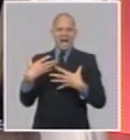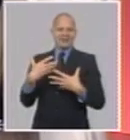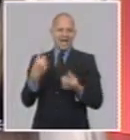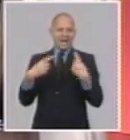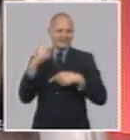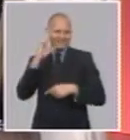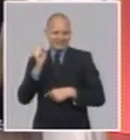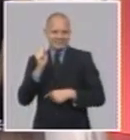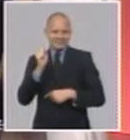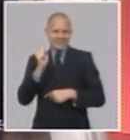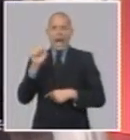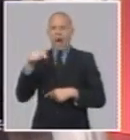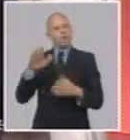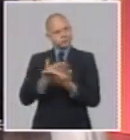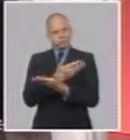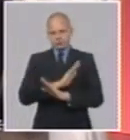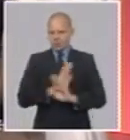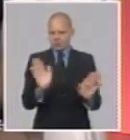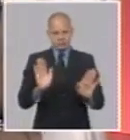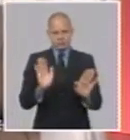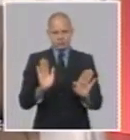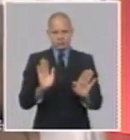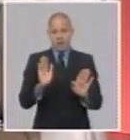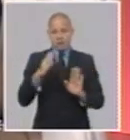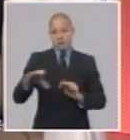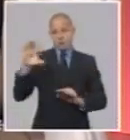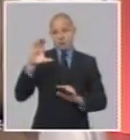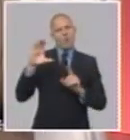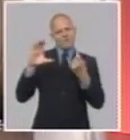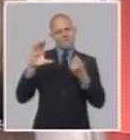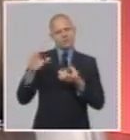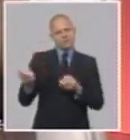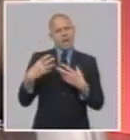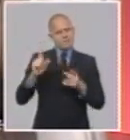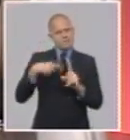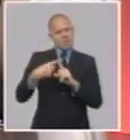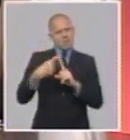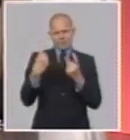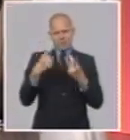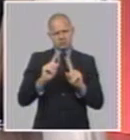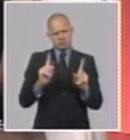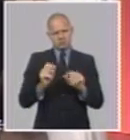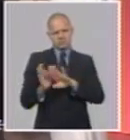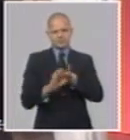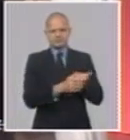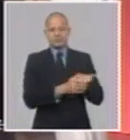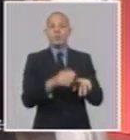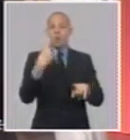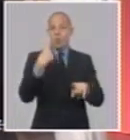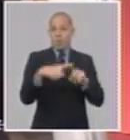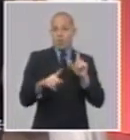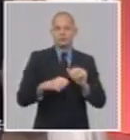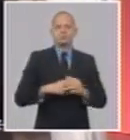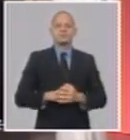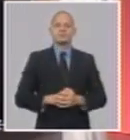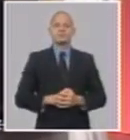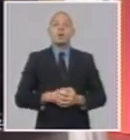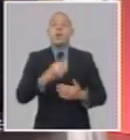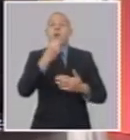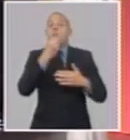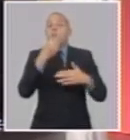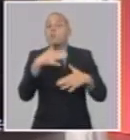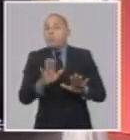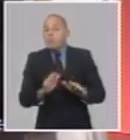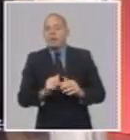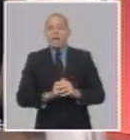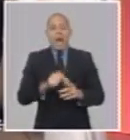aquellos trabajadores que no tengan el requisito de calificación de nivel superior, si excepcionalmente cumplen el resto